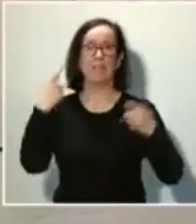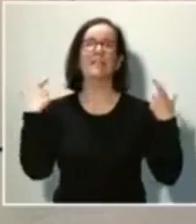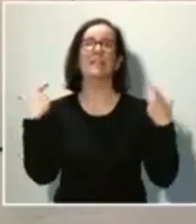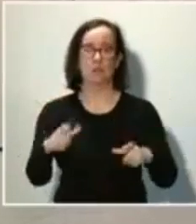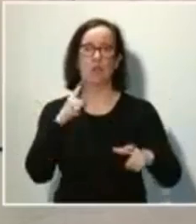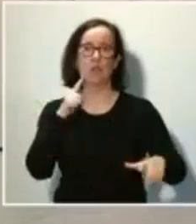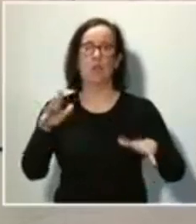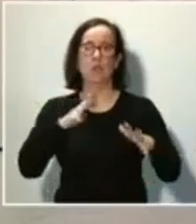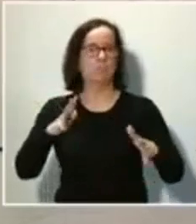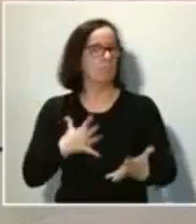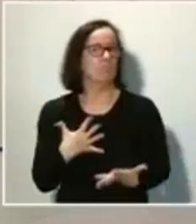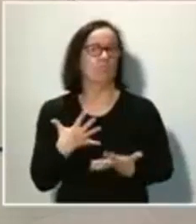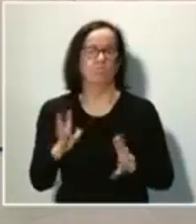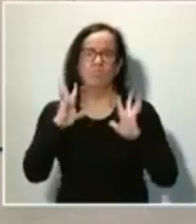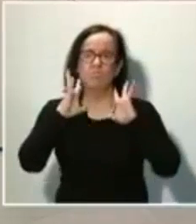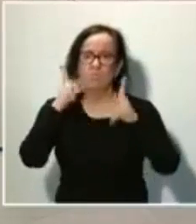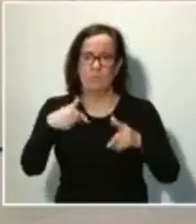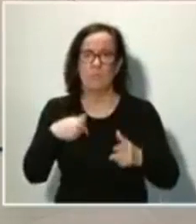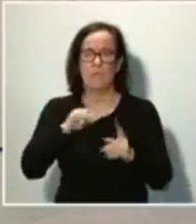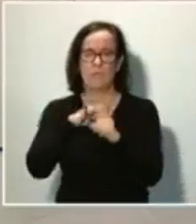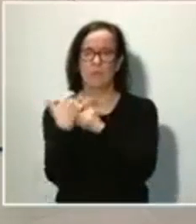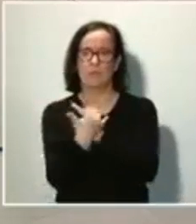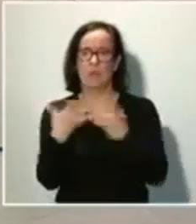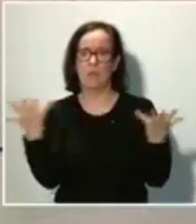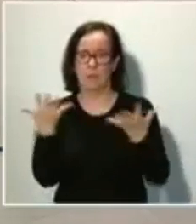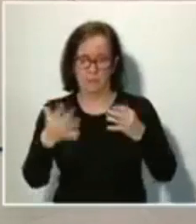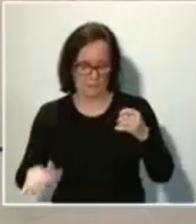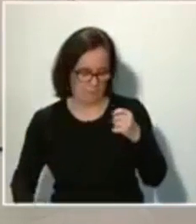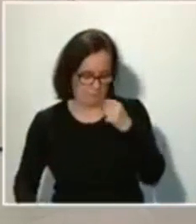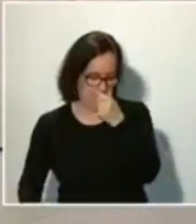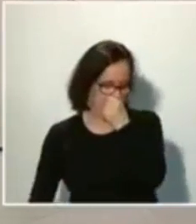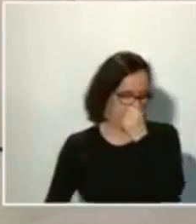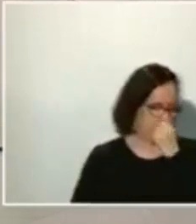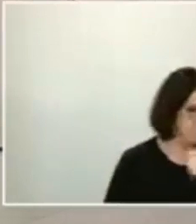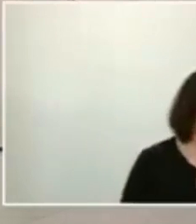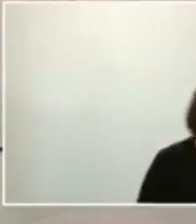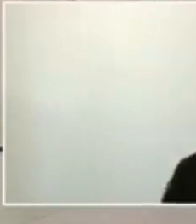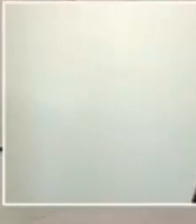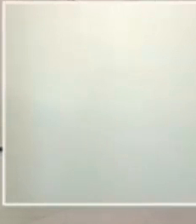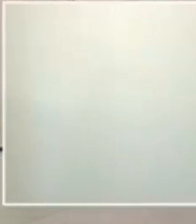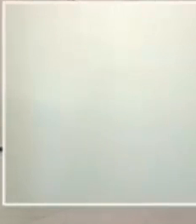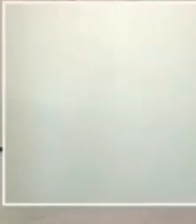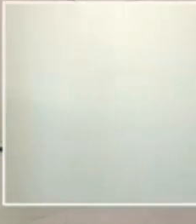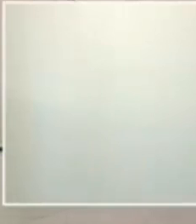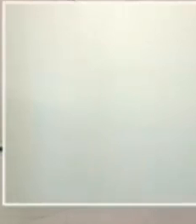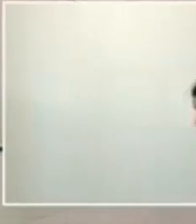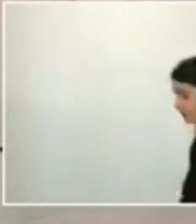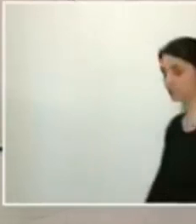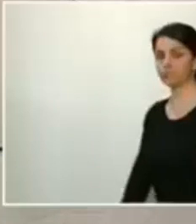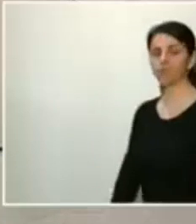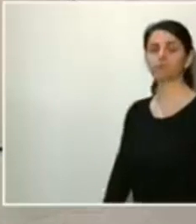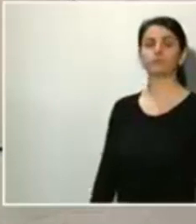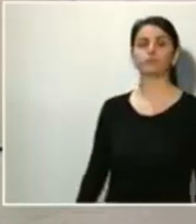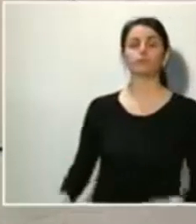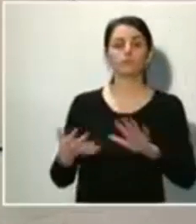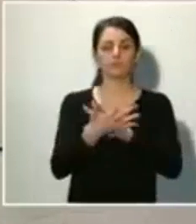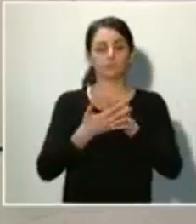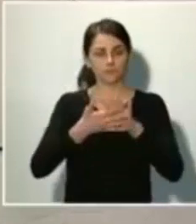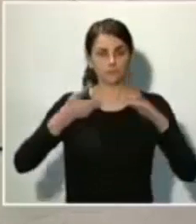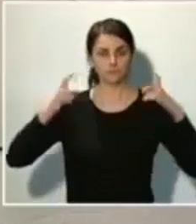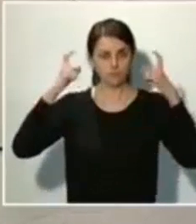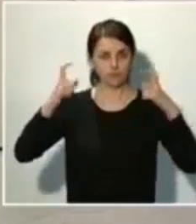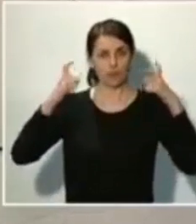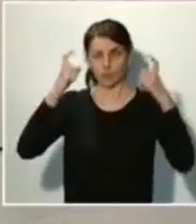volcando frente a esta situación de emergencia. Y no podemos hablar de los esfuerzos que se están haciendo en nuestro país en los últimos días